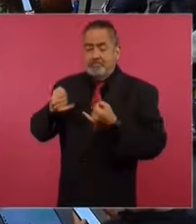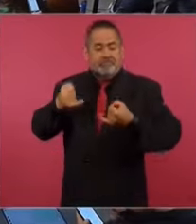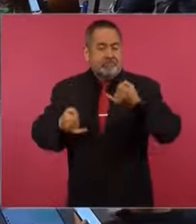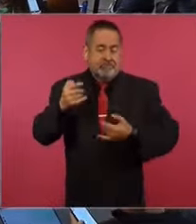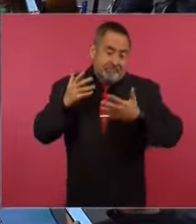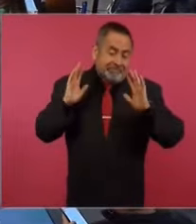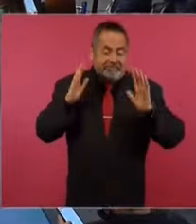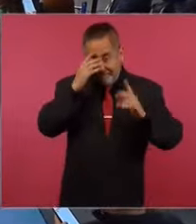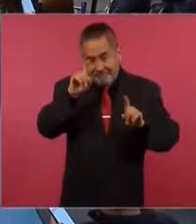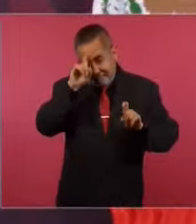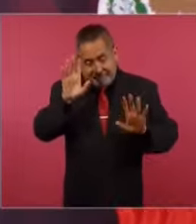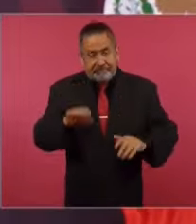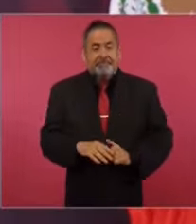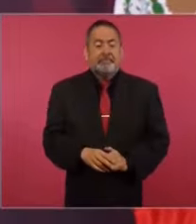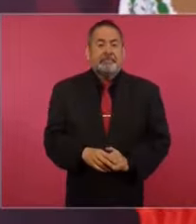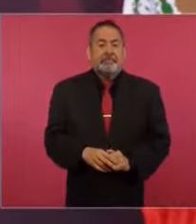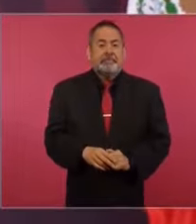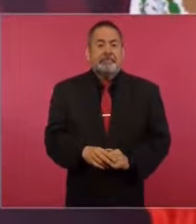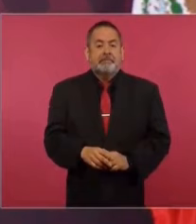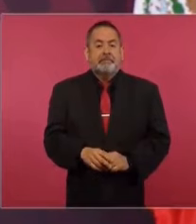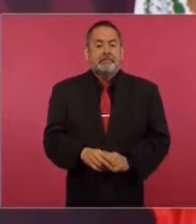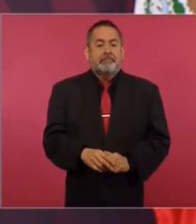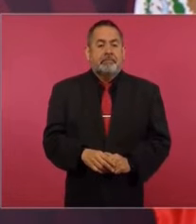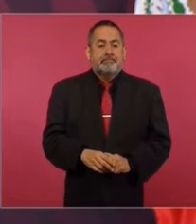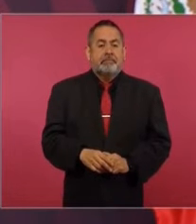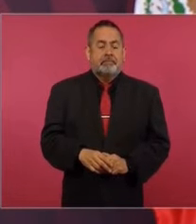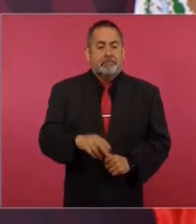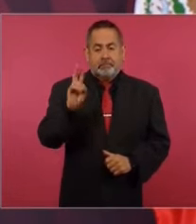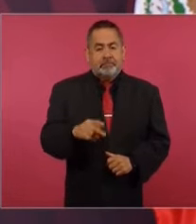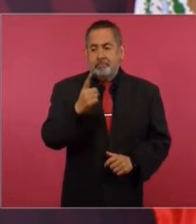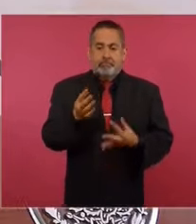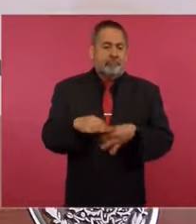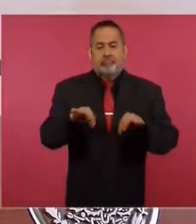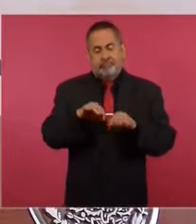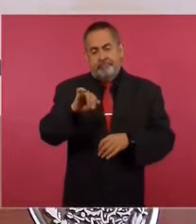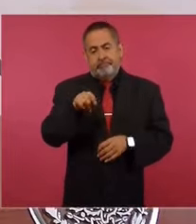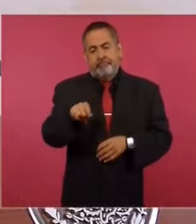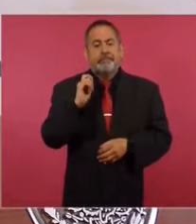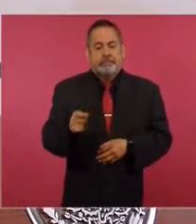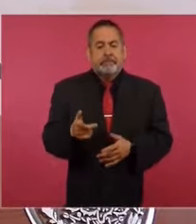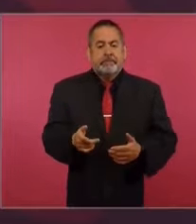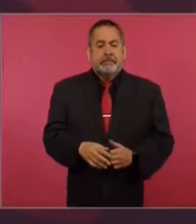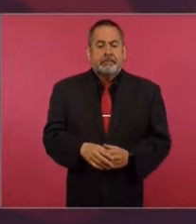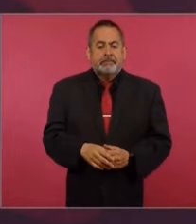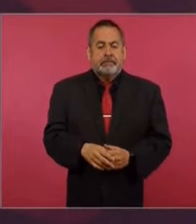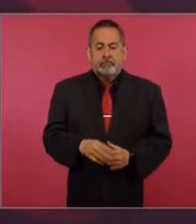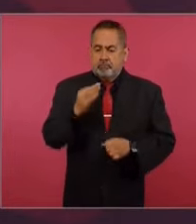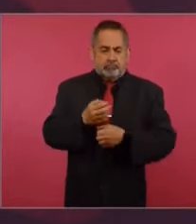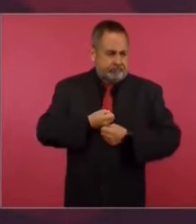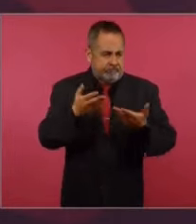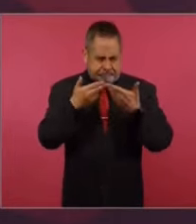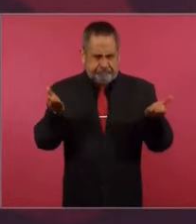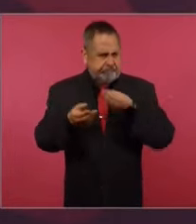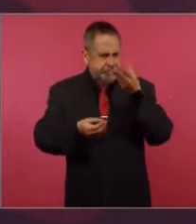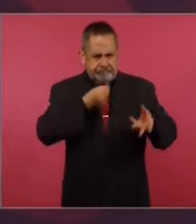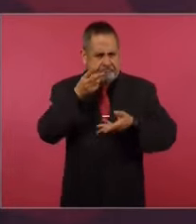Entonces, sí es muy importante el que se ventilen cosas.